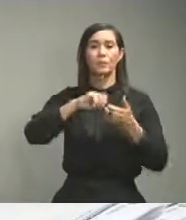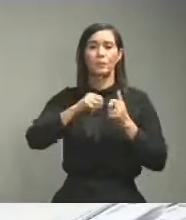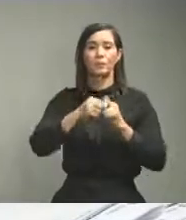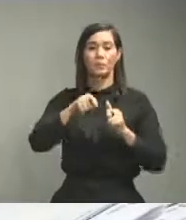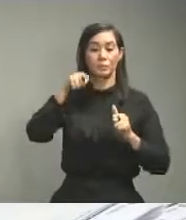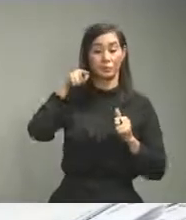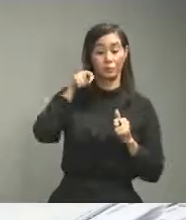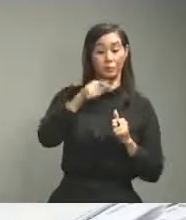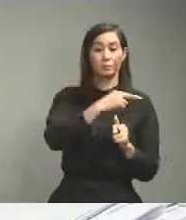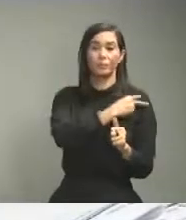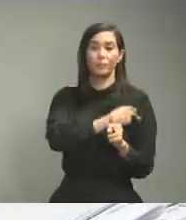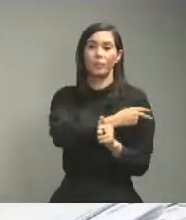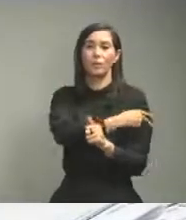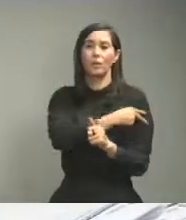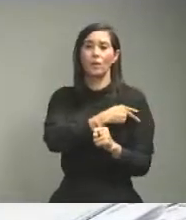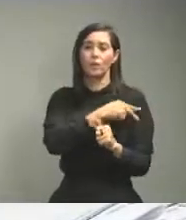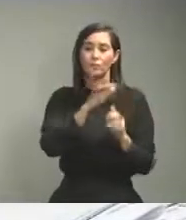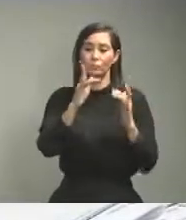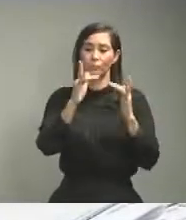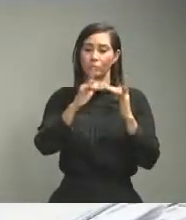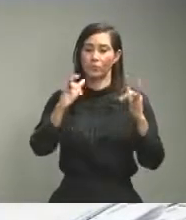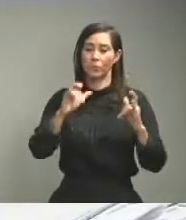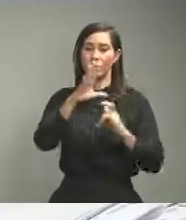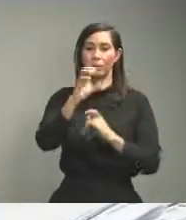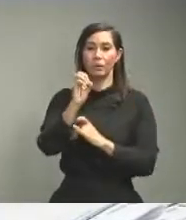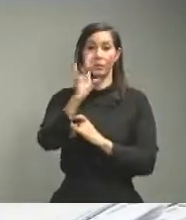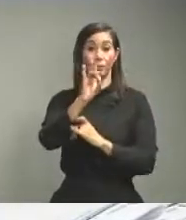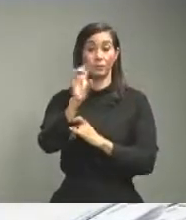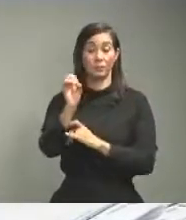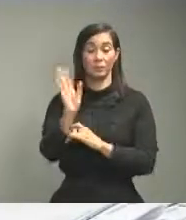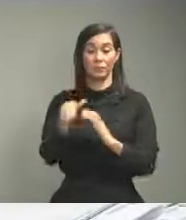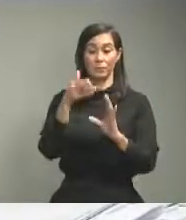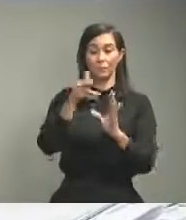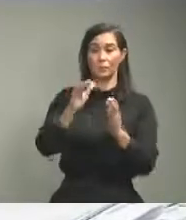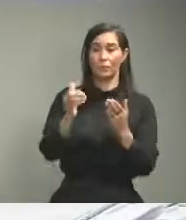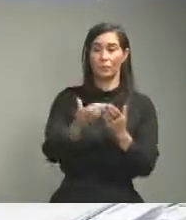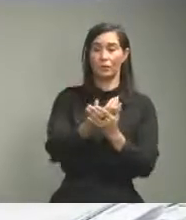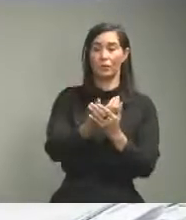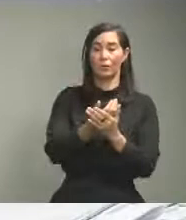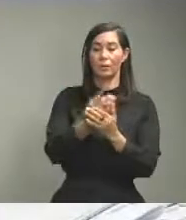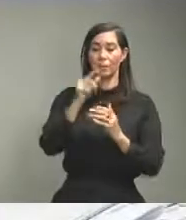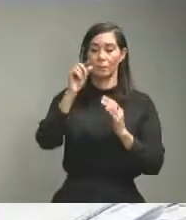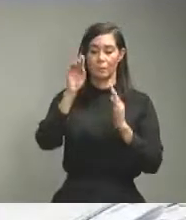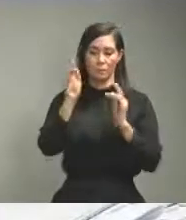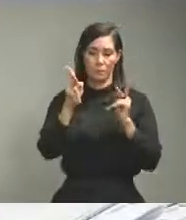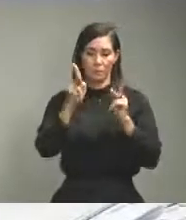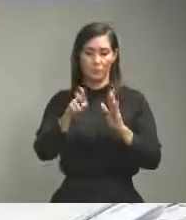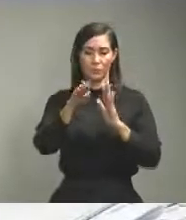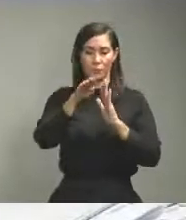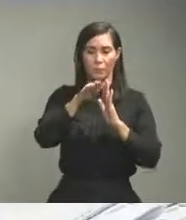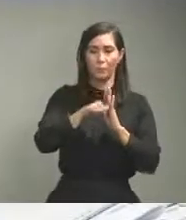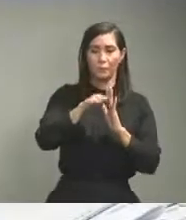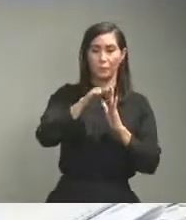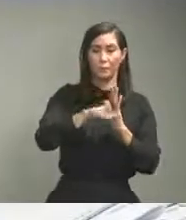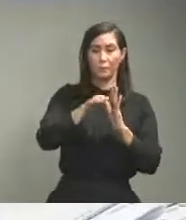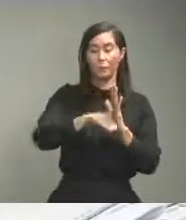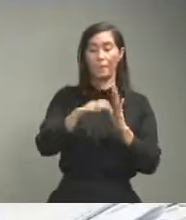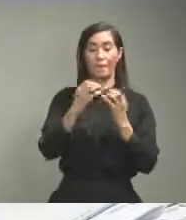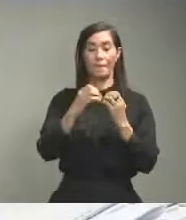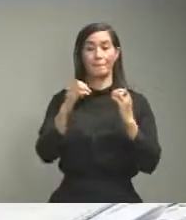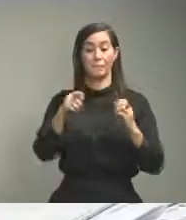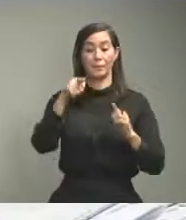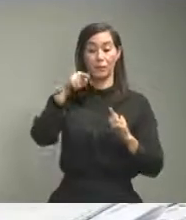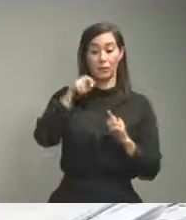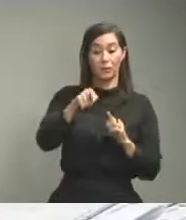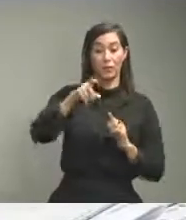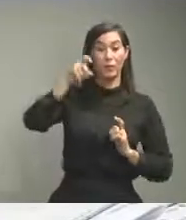hospitalizaciones de las 588 que entraron menos personas ingresen en UCI que son las que van